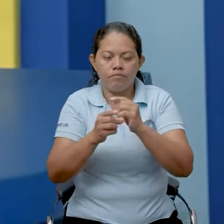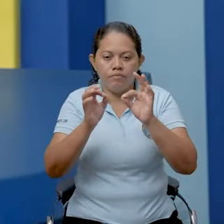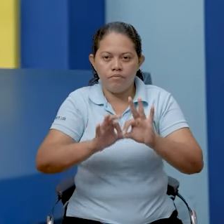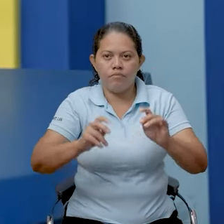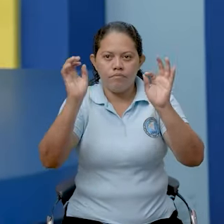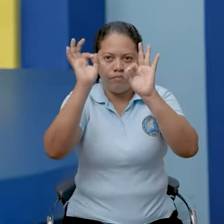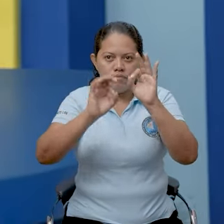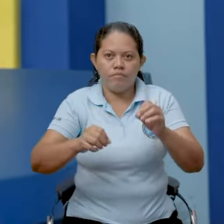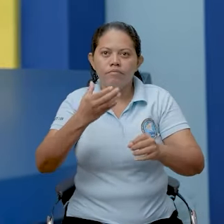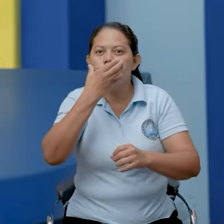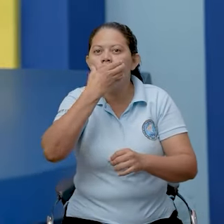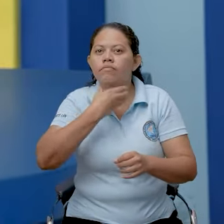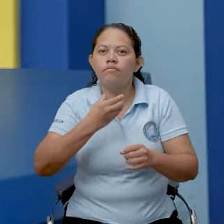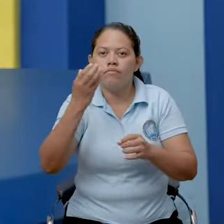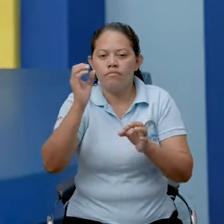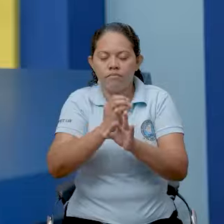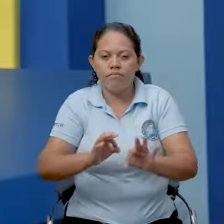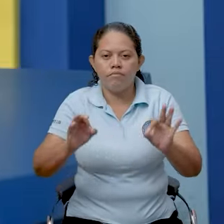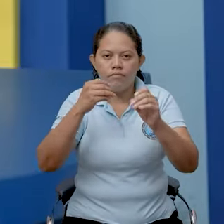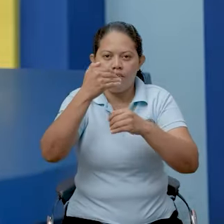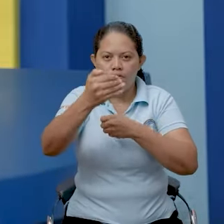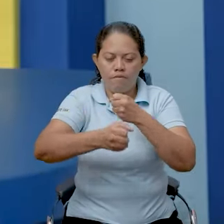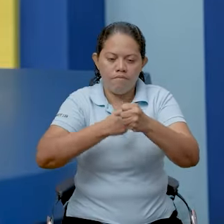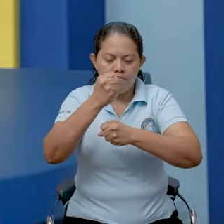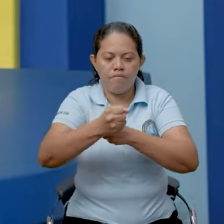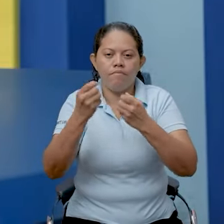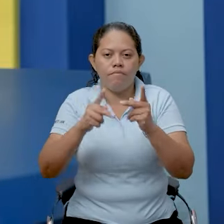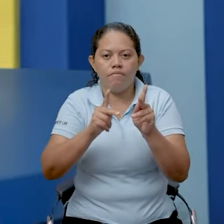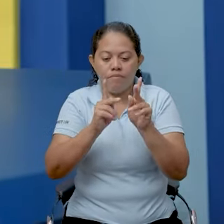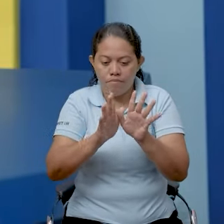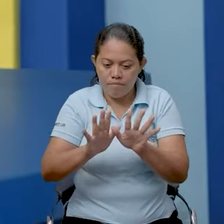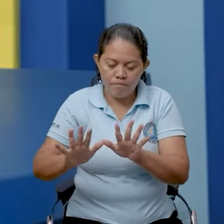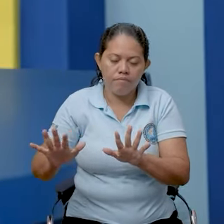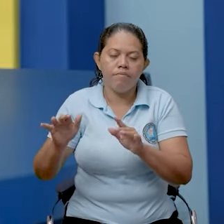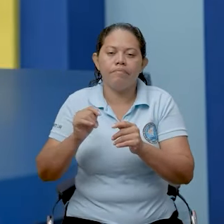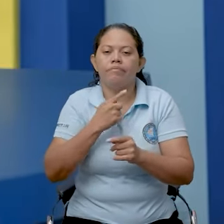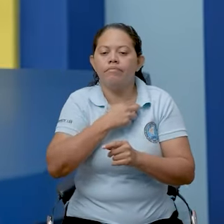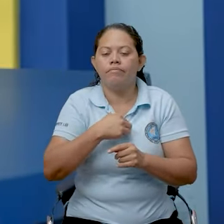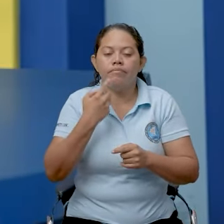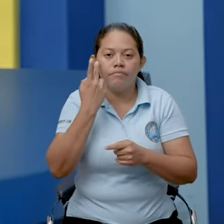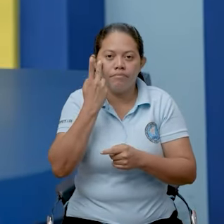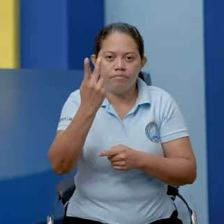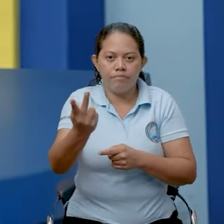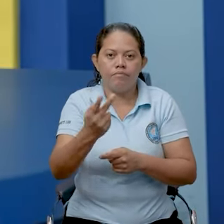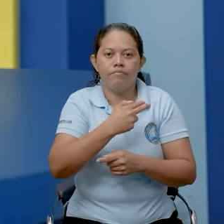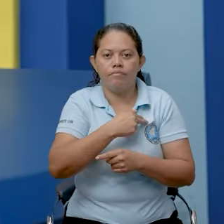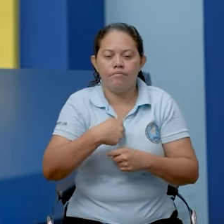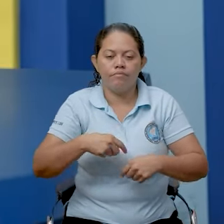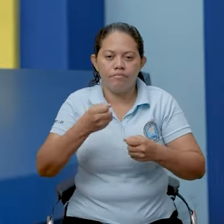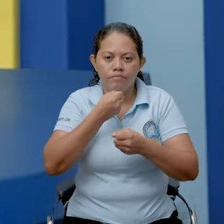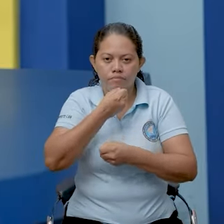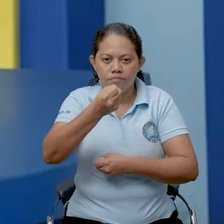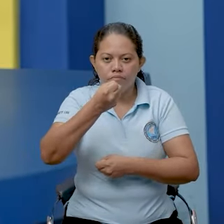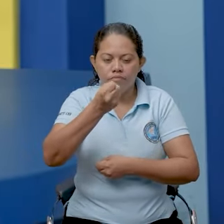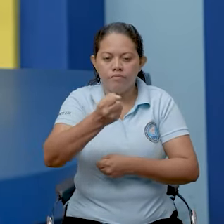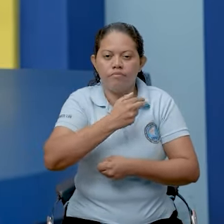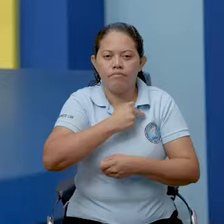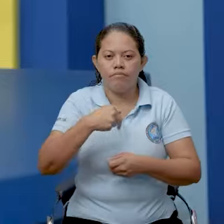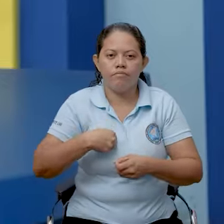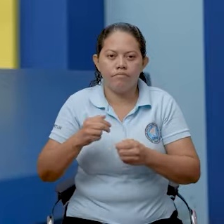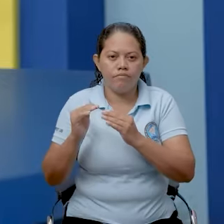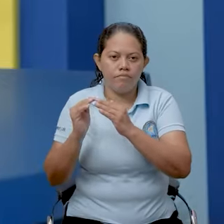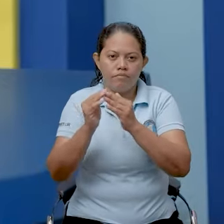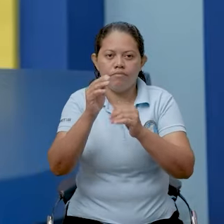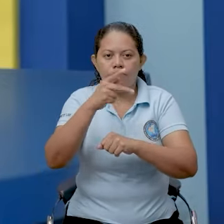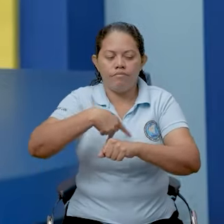unas fiestas marianas de Navidad y de fin de año en tranquilidad y seguridad. Para ello veamos la entrevista que se ha realizado a